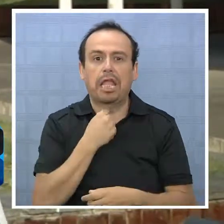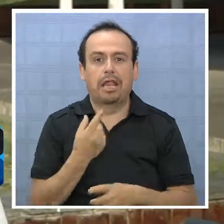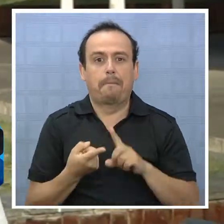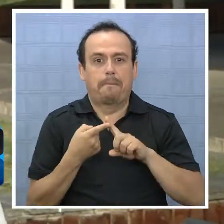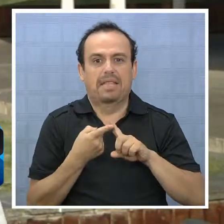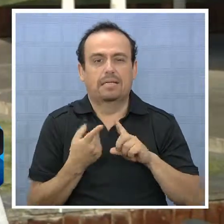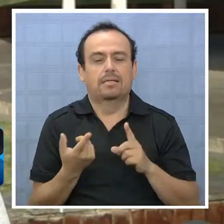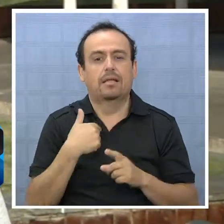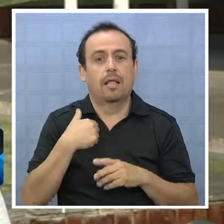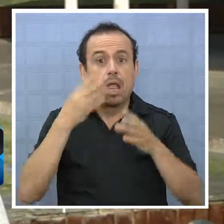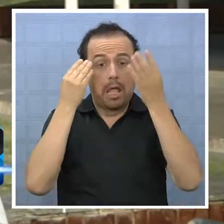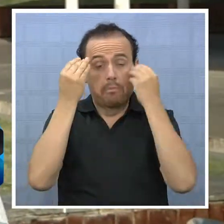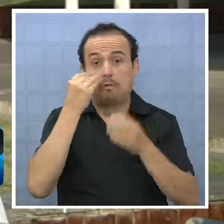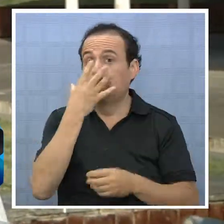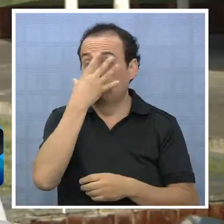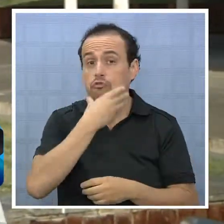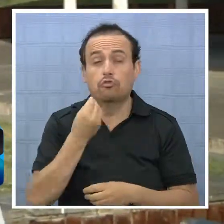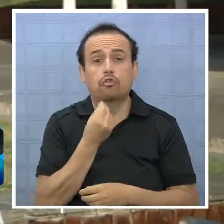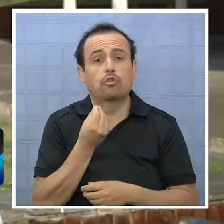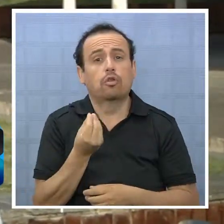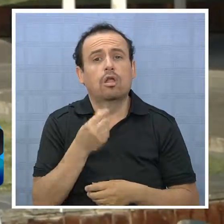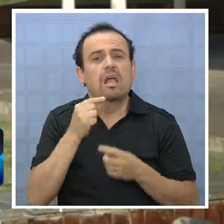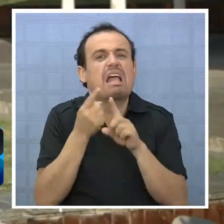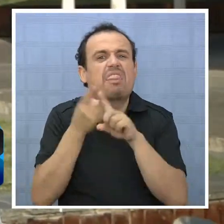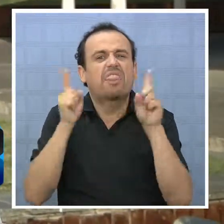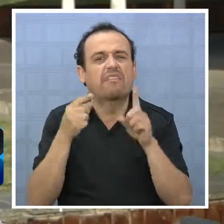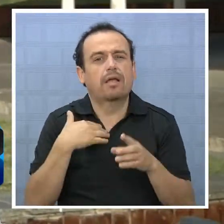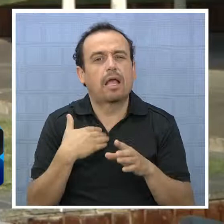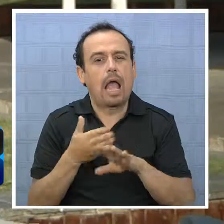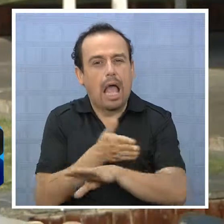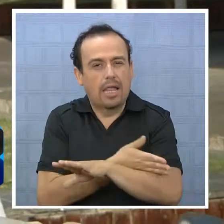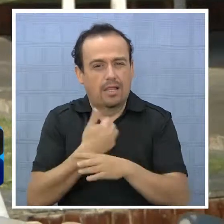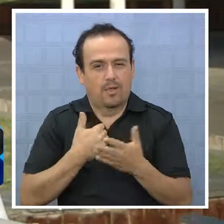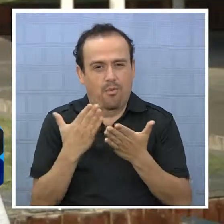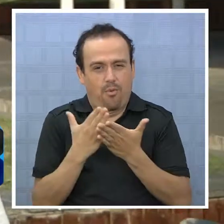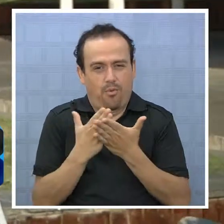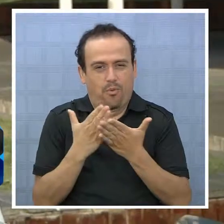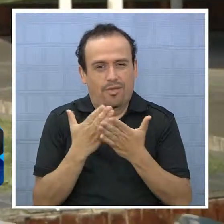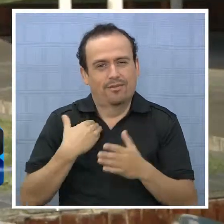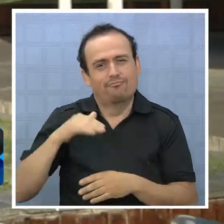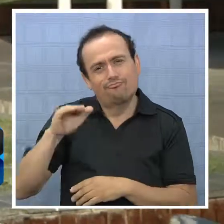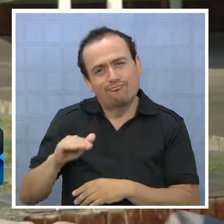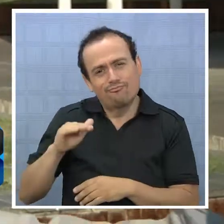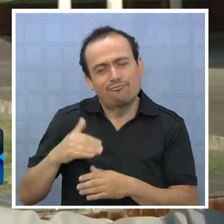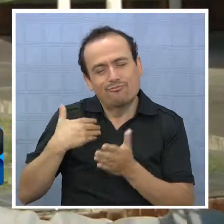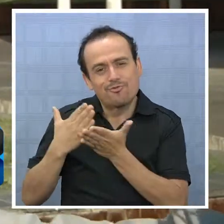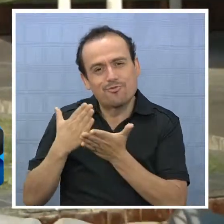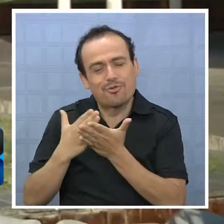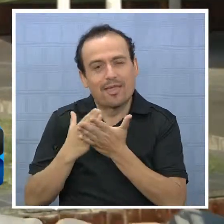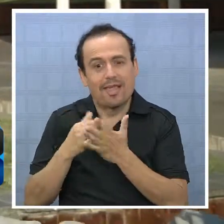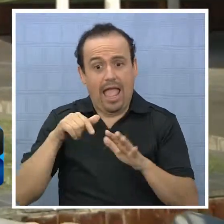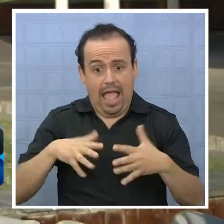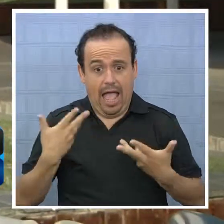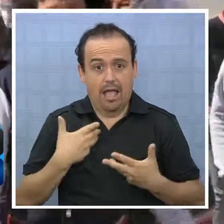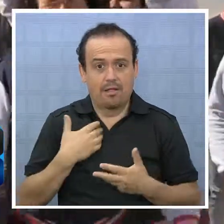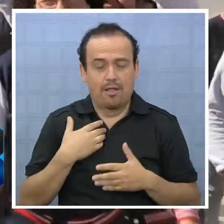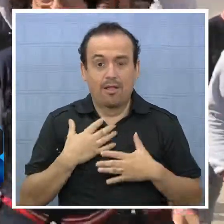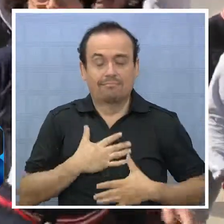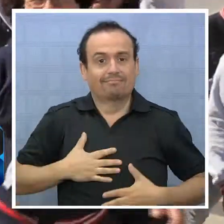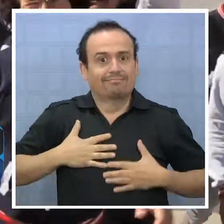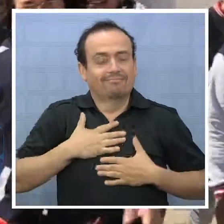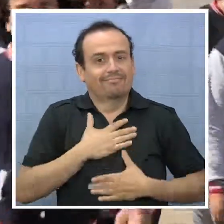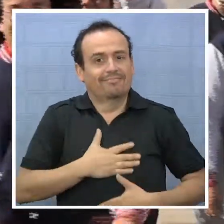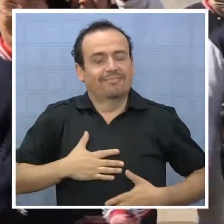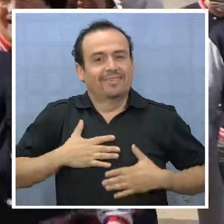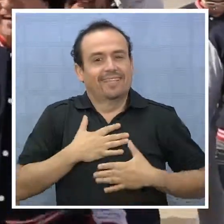Ya, ahora la experiencia ha sido muy bonita porque es una experiencia diferente que cuando uno está estudiando cuando uno es chiquito. Yo en este momento estoy disfrutando